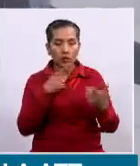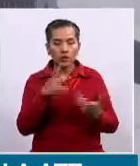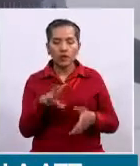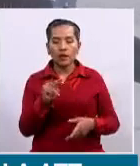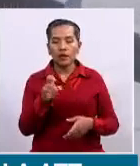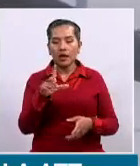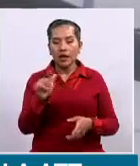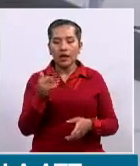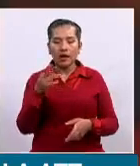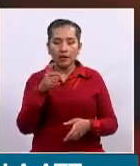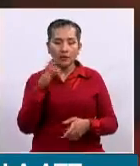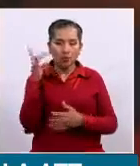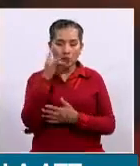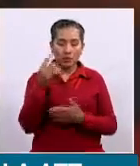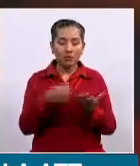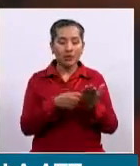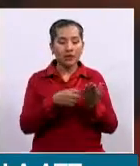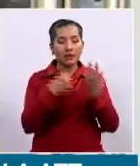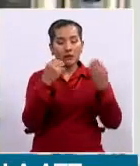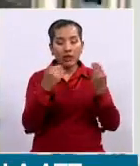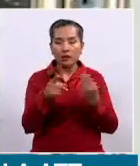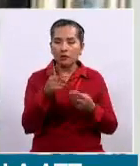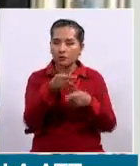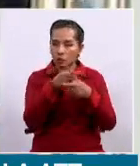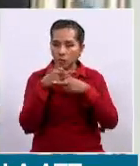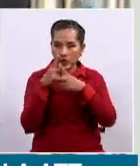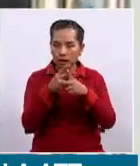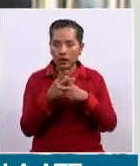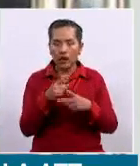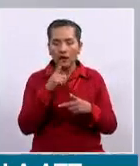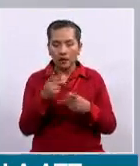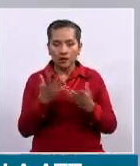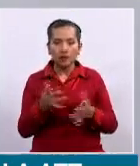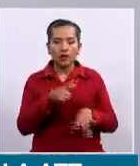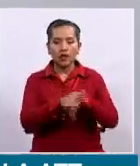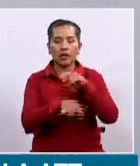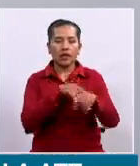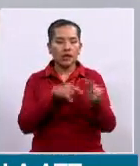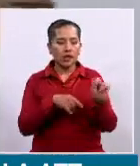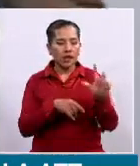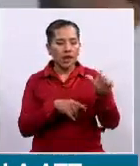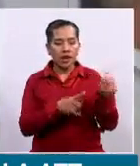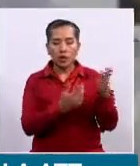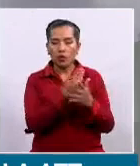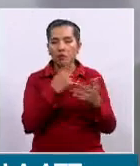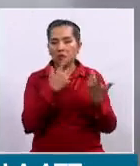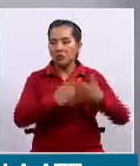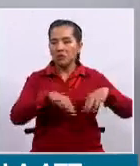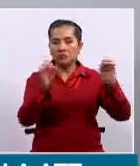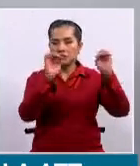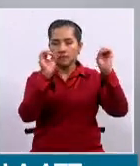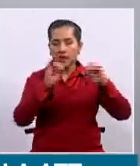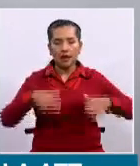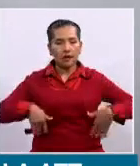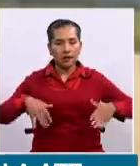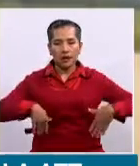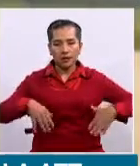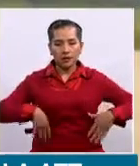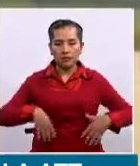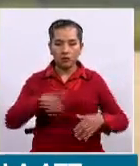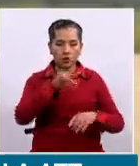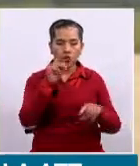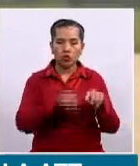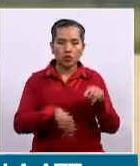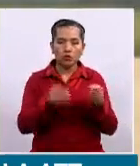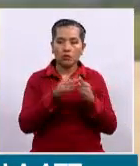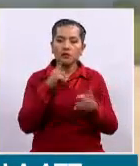Airlines Bolivia, es un engaño porque no existe tal empresa y no podría estar tampoco